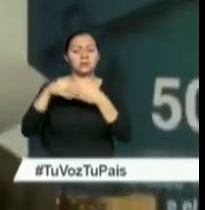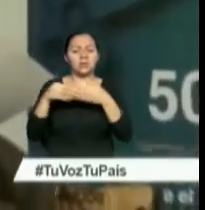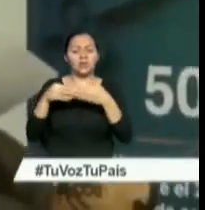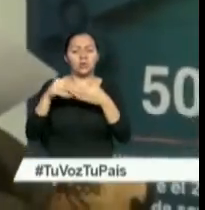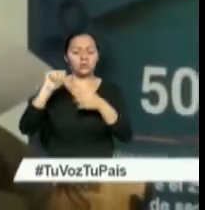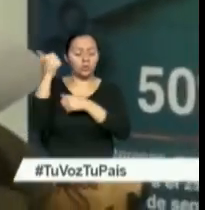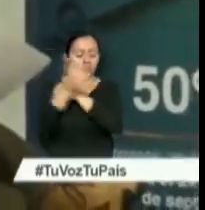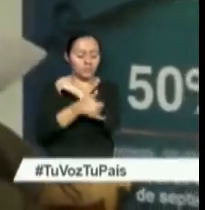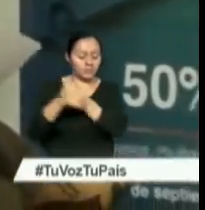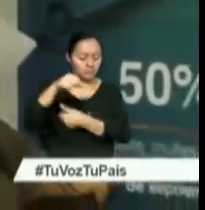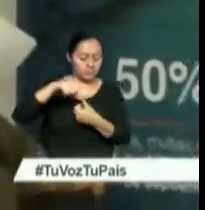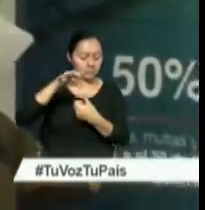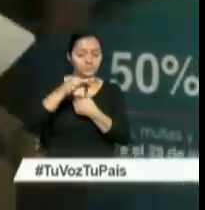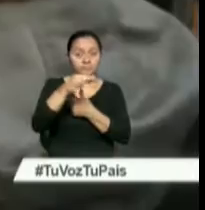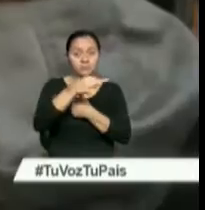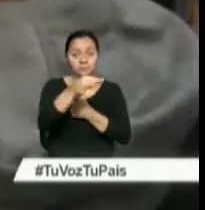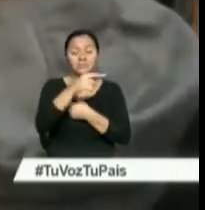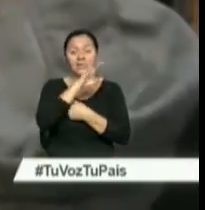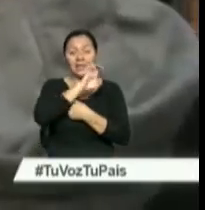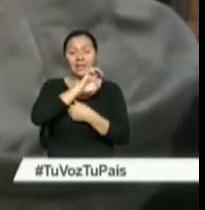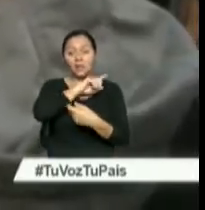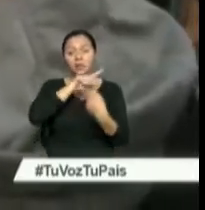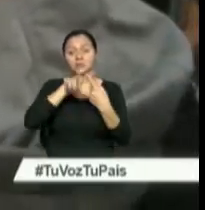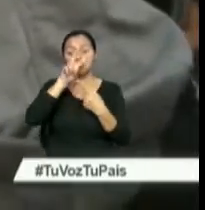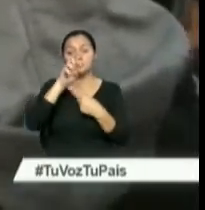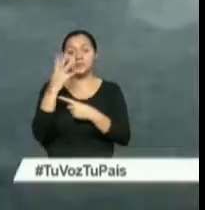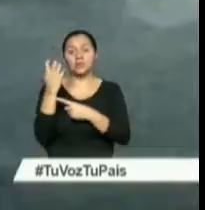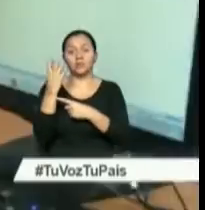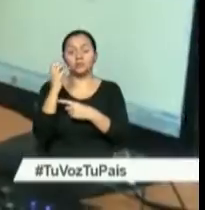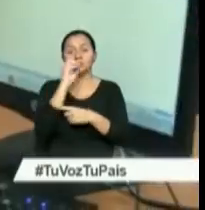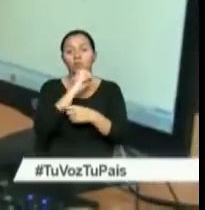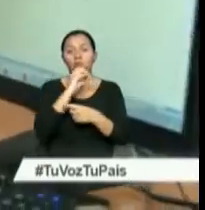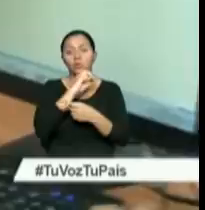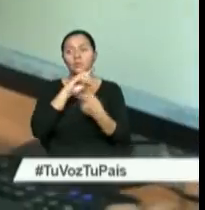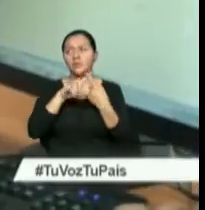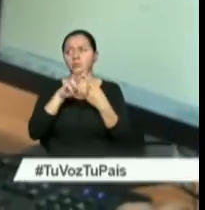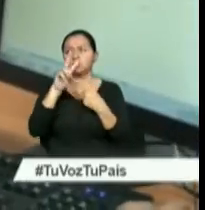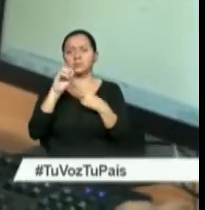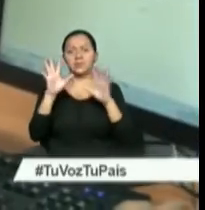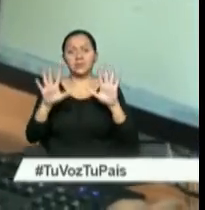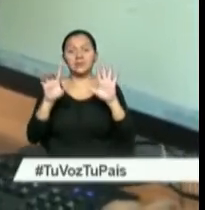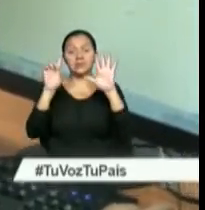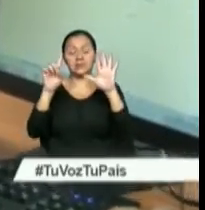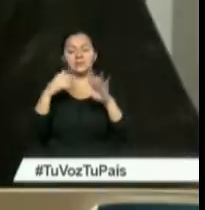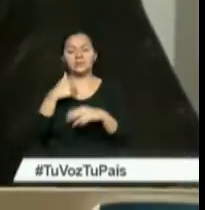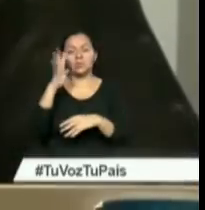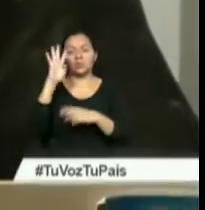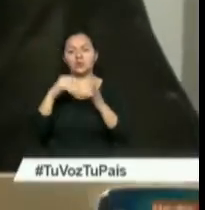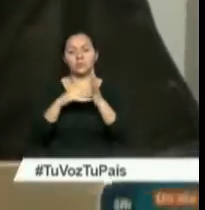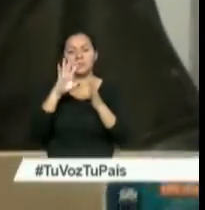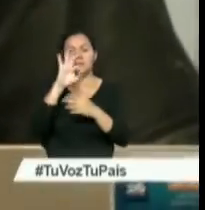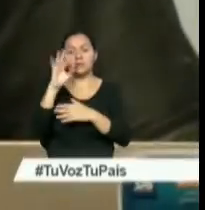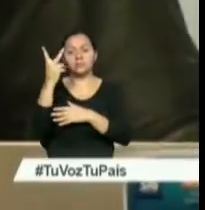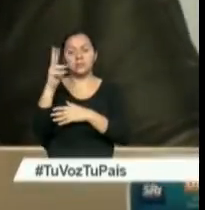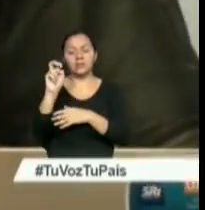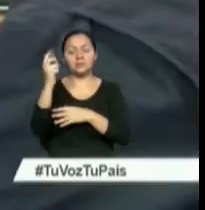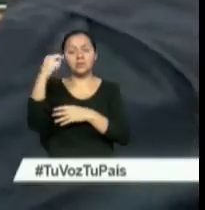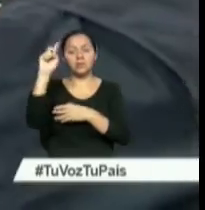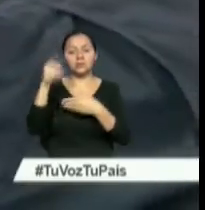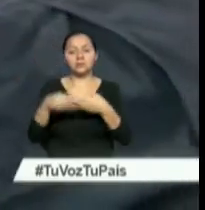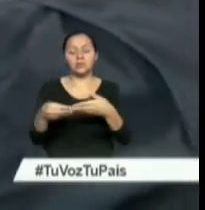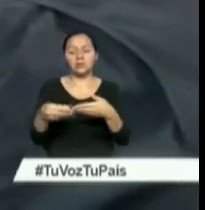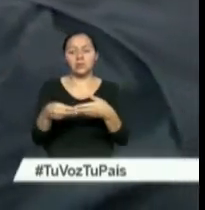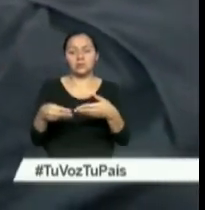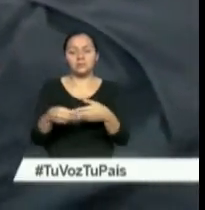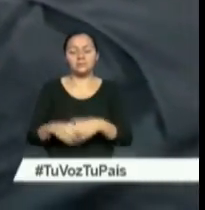paraísos fiscales. Solo de enero de 2014 a octubre de 2016 han salido 4 mil 520 millones de dólares.